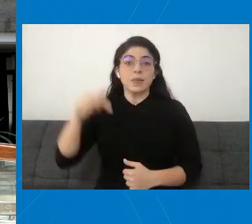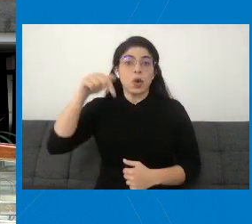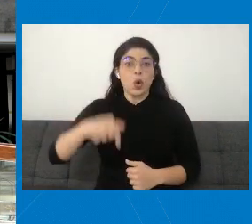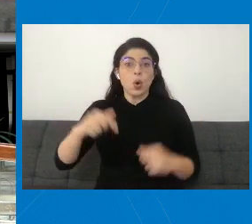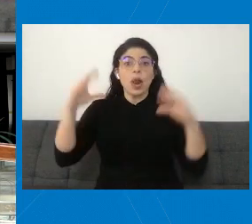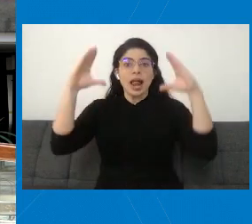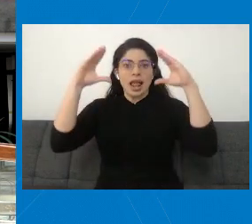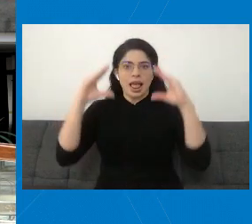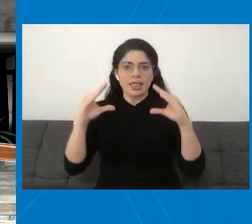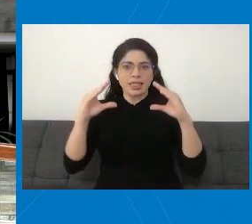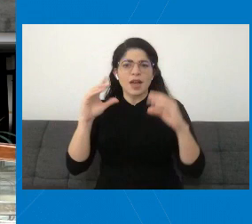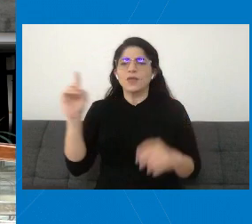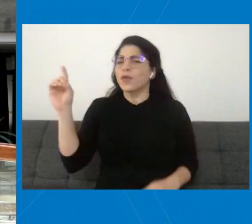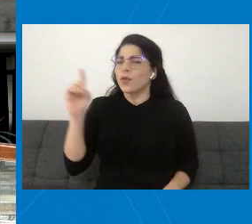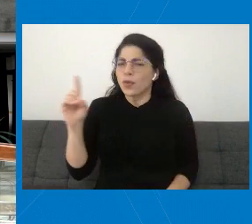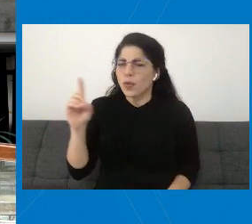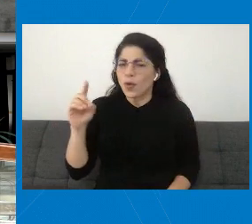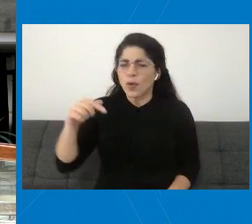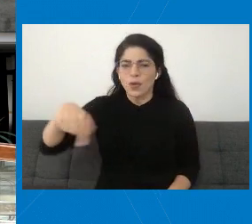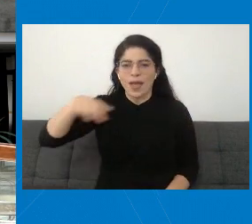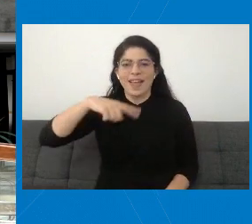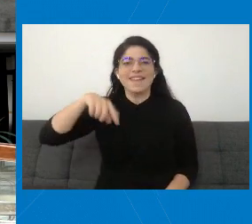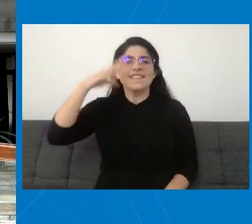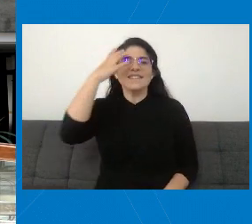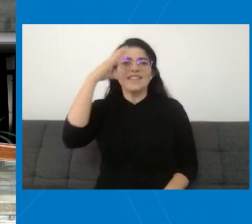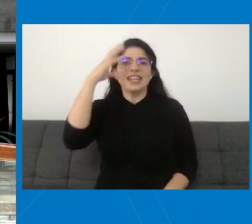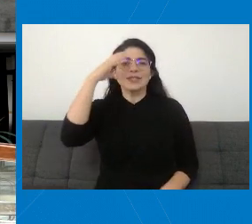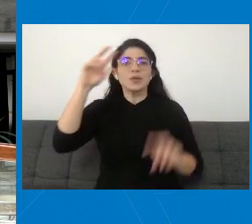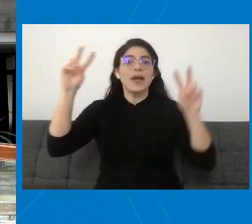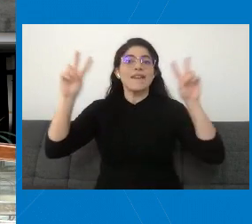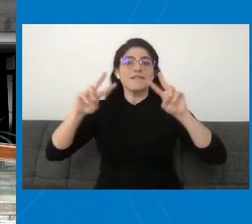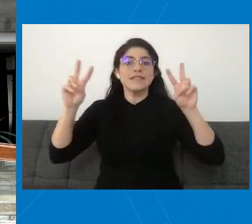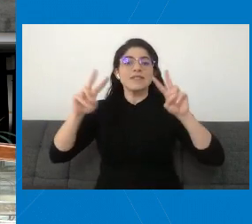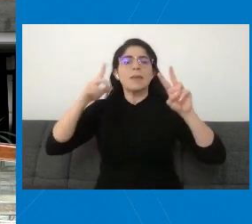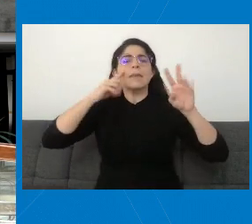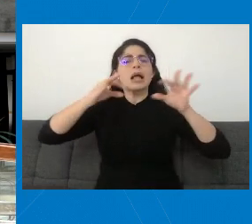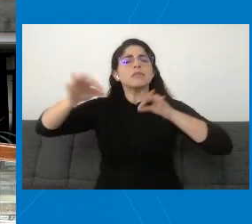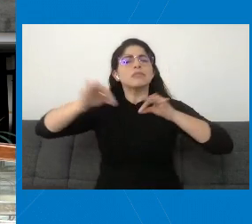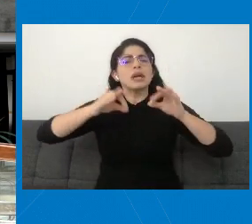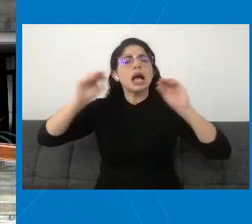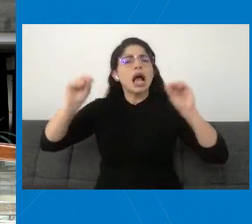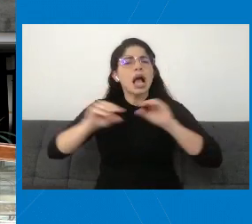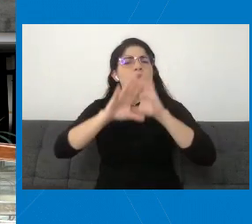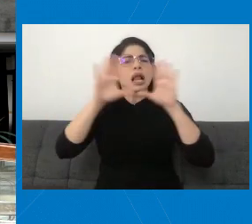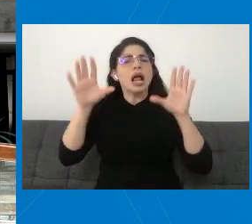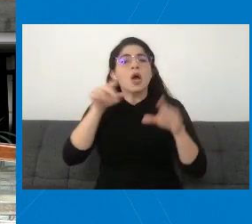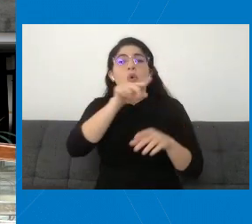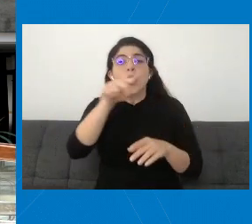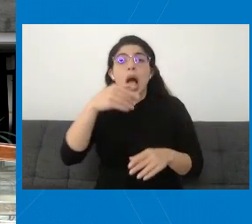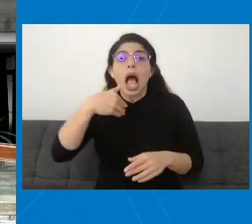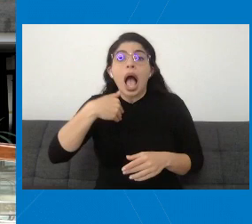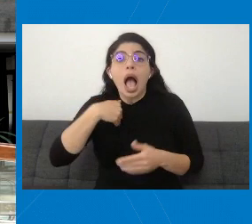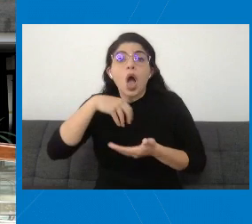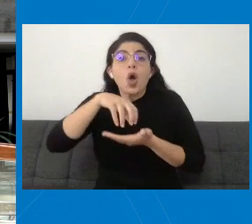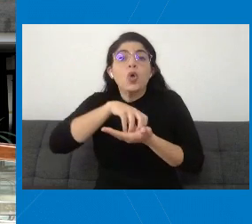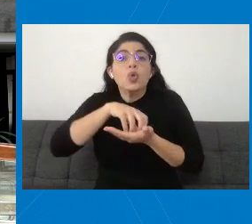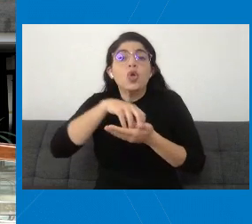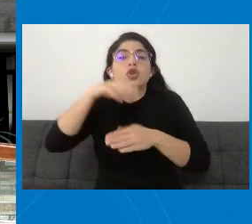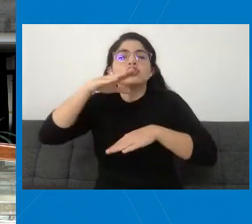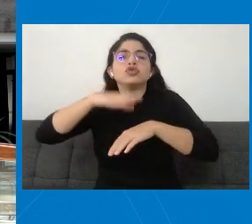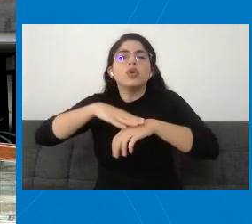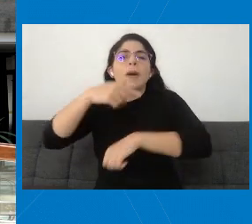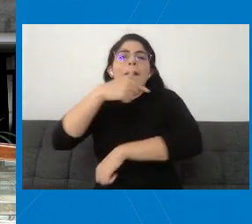encontramos en este Facebook Live para aclarar las dudas sobre la vacunación pediátrica